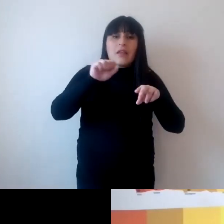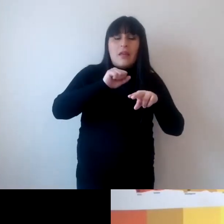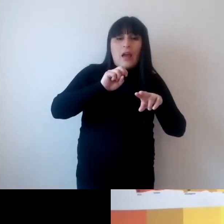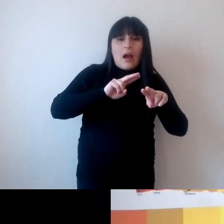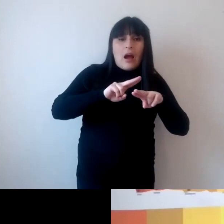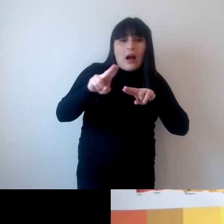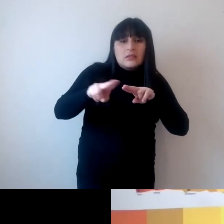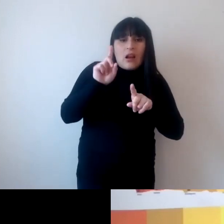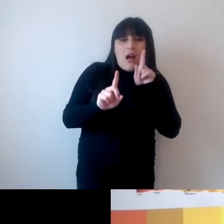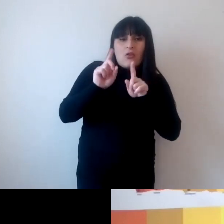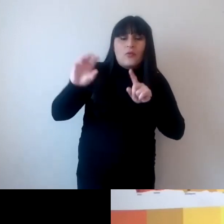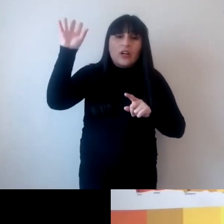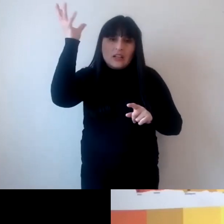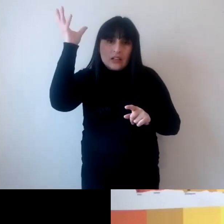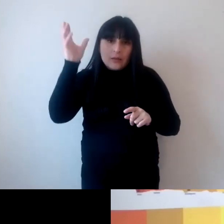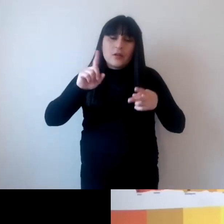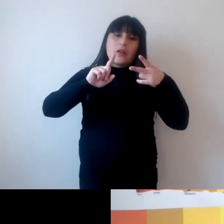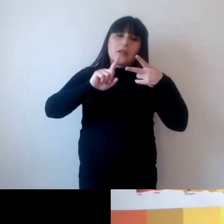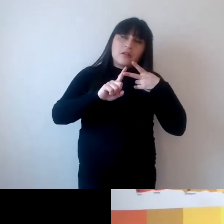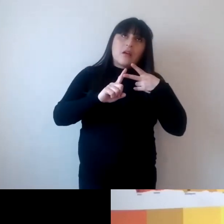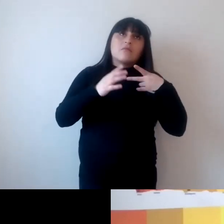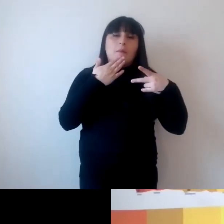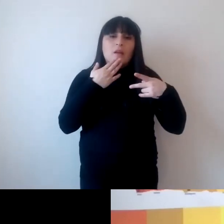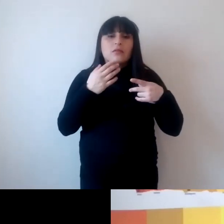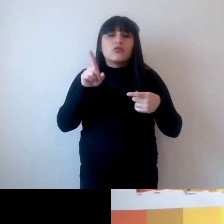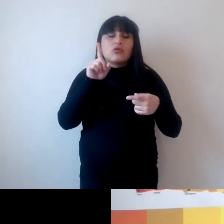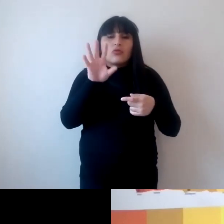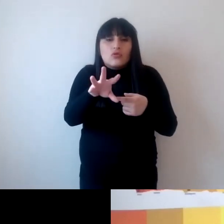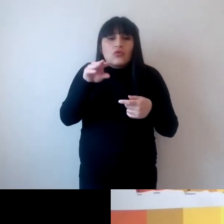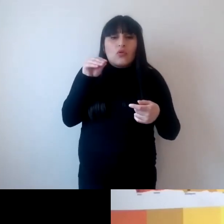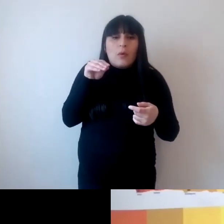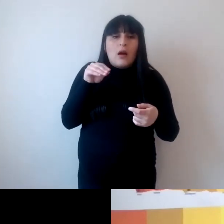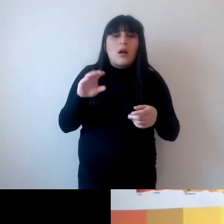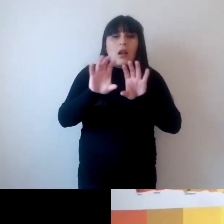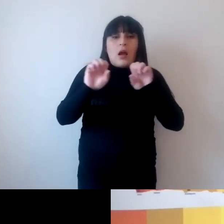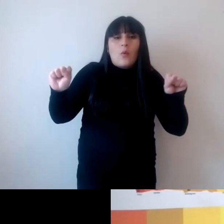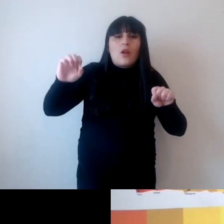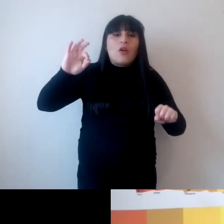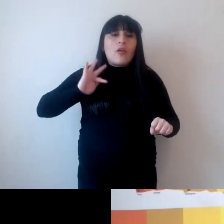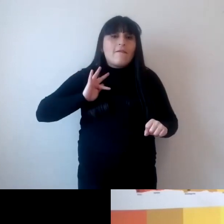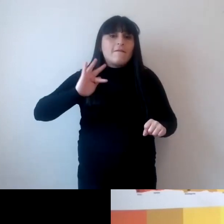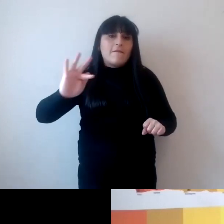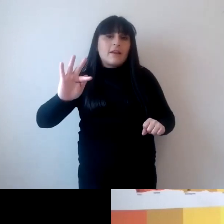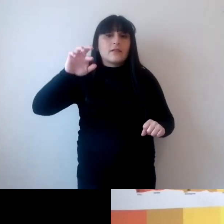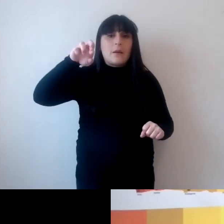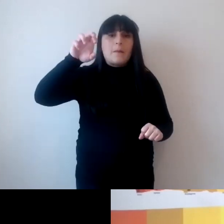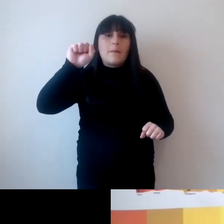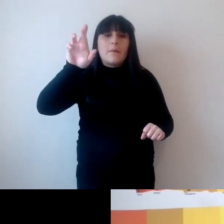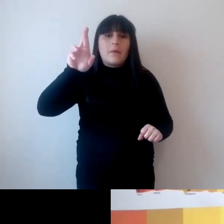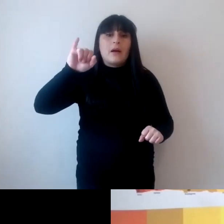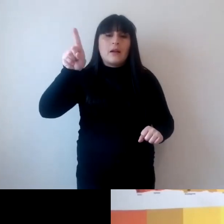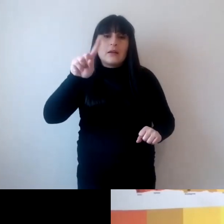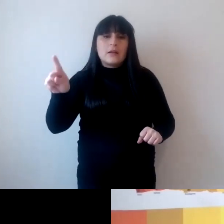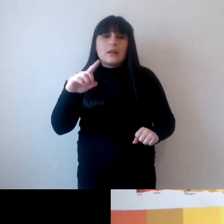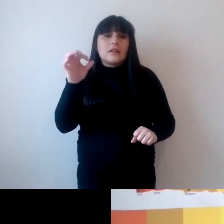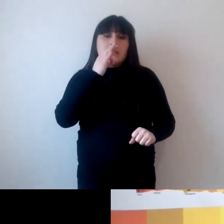se remite a la conferencia de París aunque los objetivos se promulgan antes de la conferencia de París asume que el acuerdo de París va